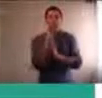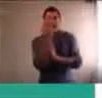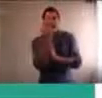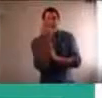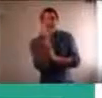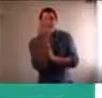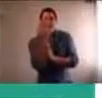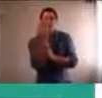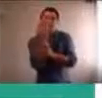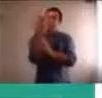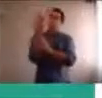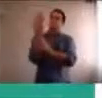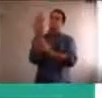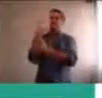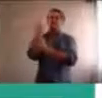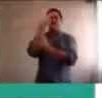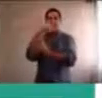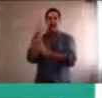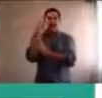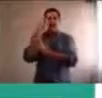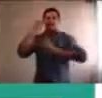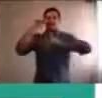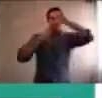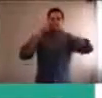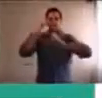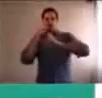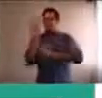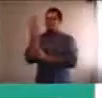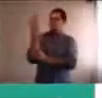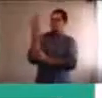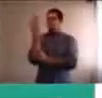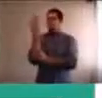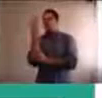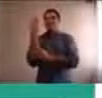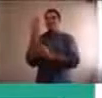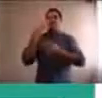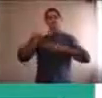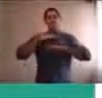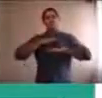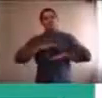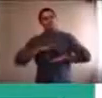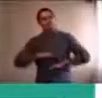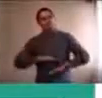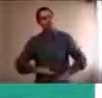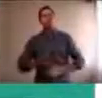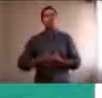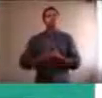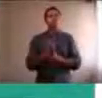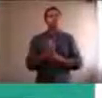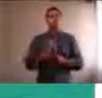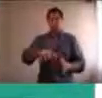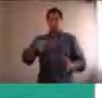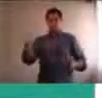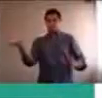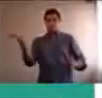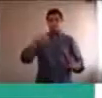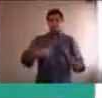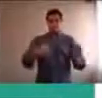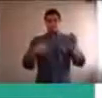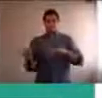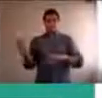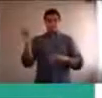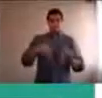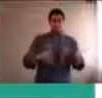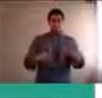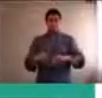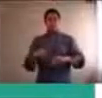muecas, respirando, y ver un poco, lo que nos va devolviendo, nuestra propia imagen, todos elementos, que sean valiosos, para la persona,